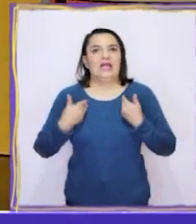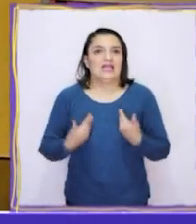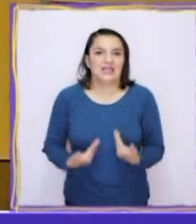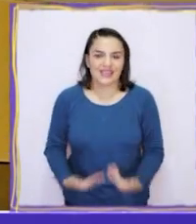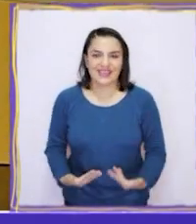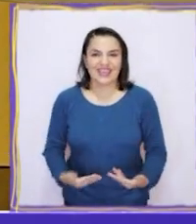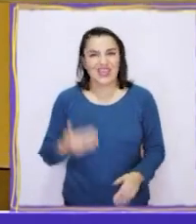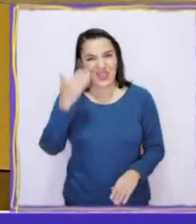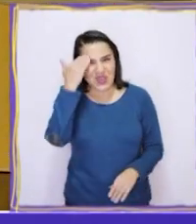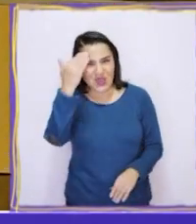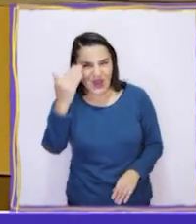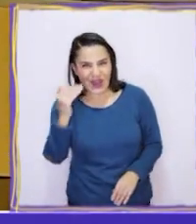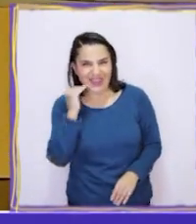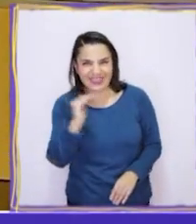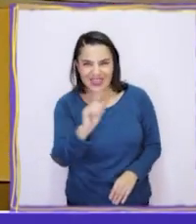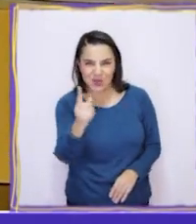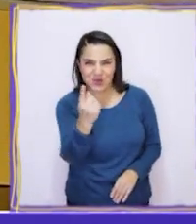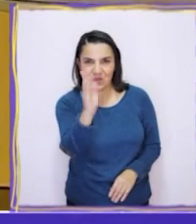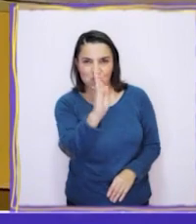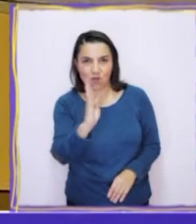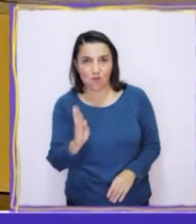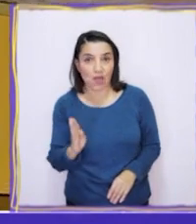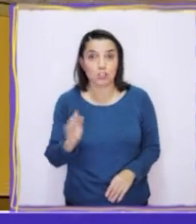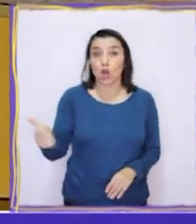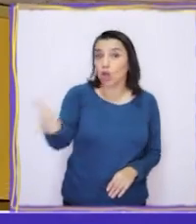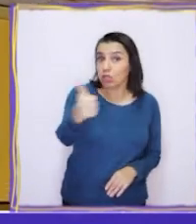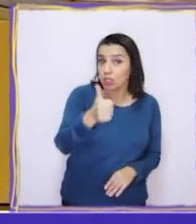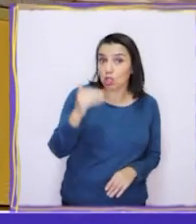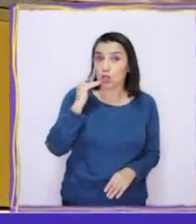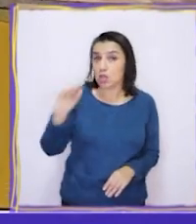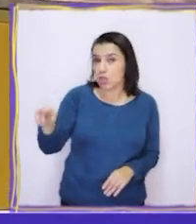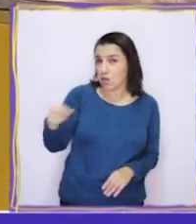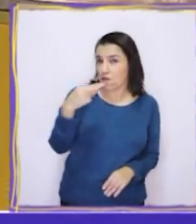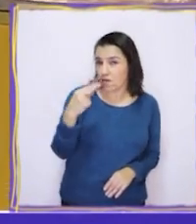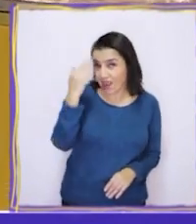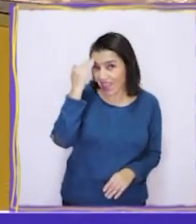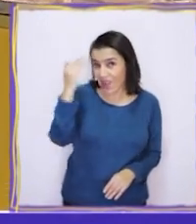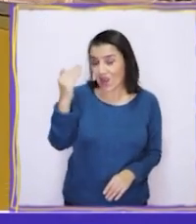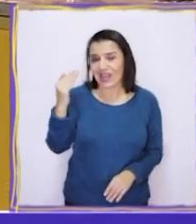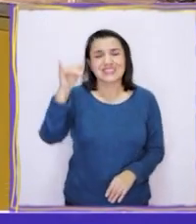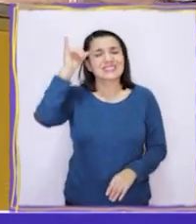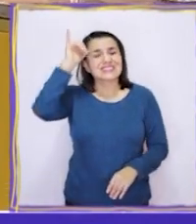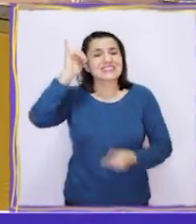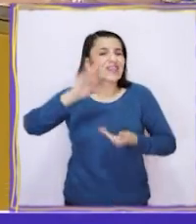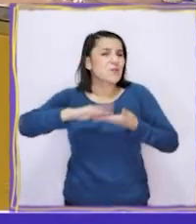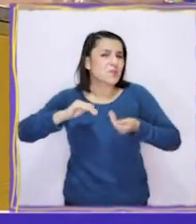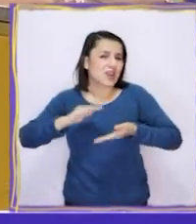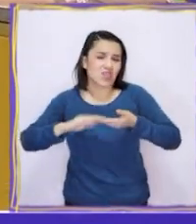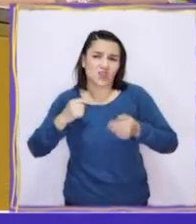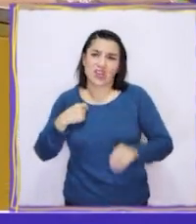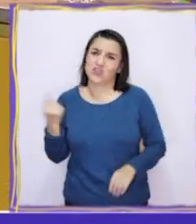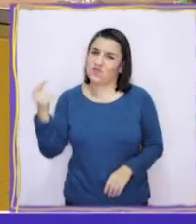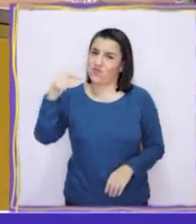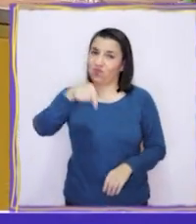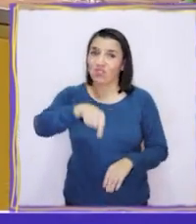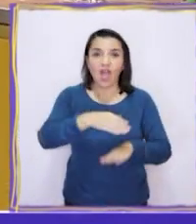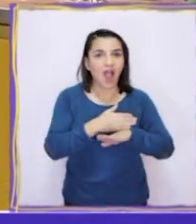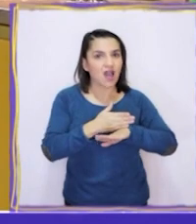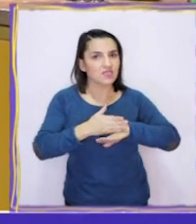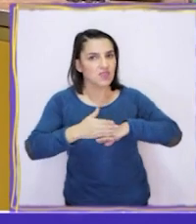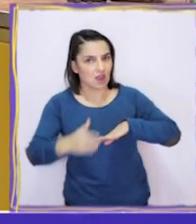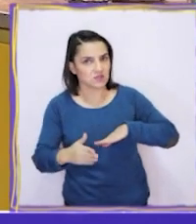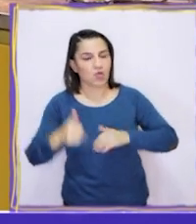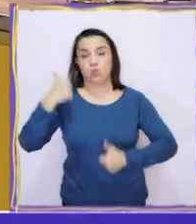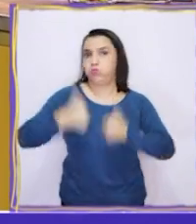¡Ay! ¡Hola a de Primero Básico y a todos los otros que nos ven! ¡Perdonen! Venía llegando un poco